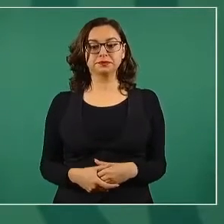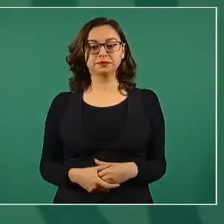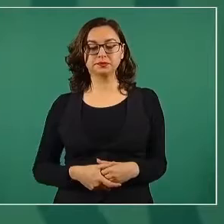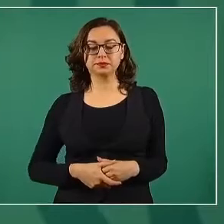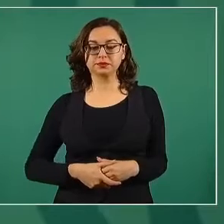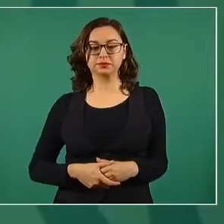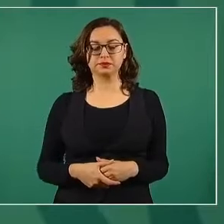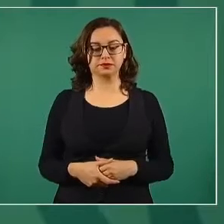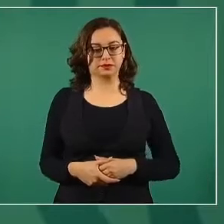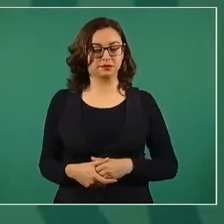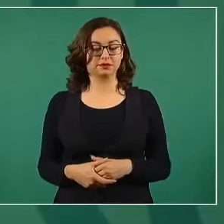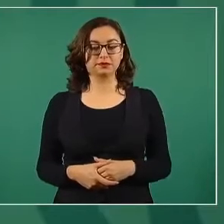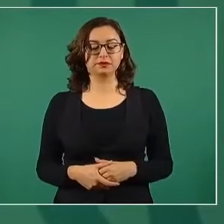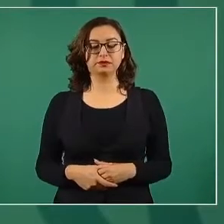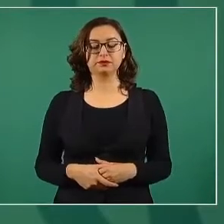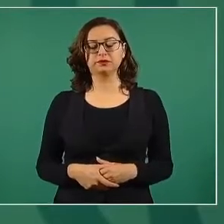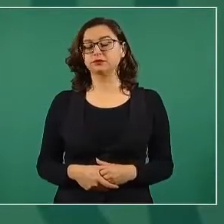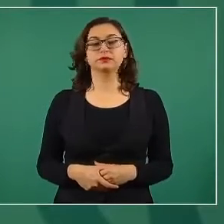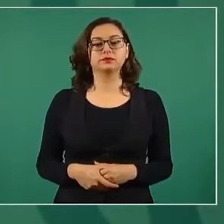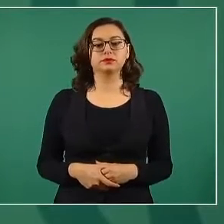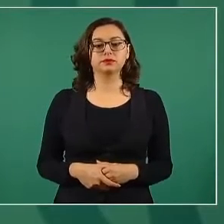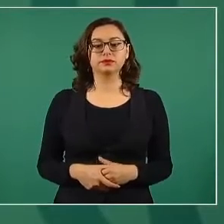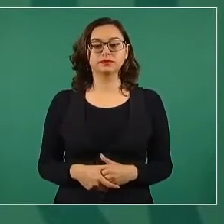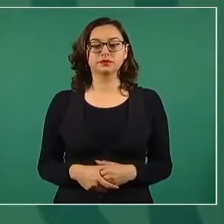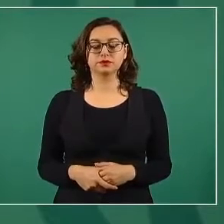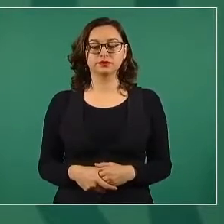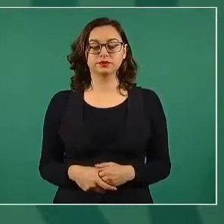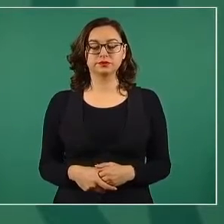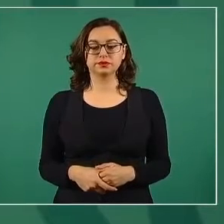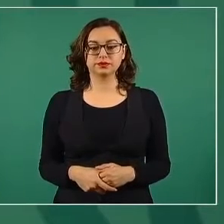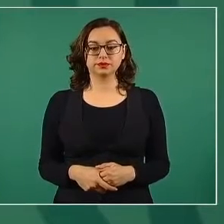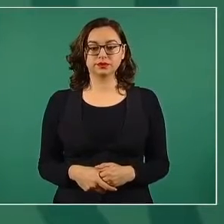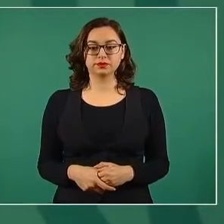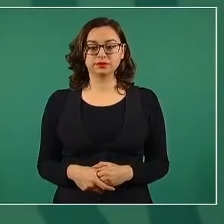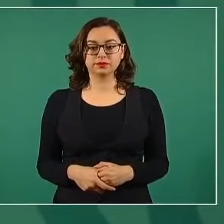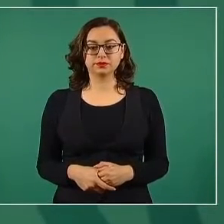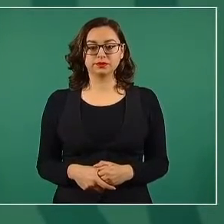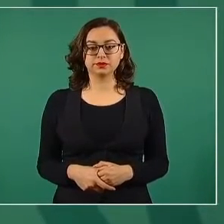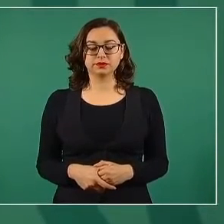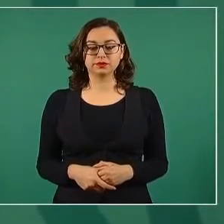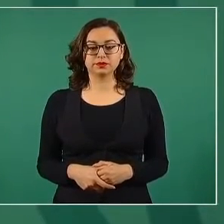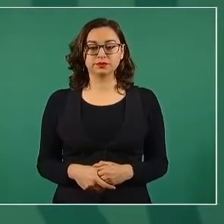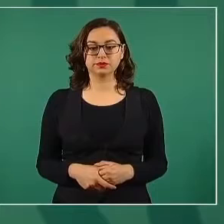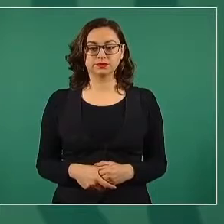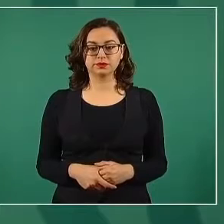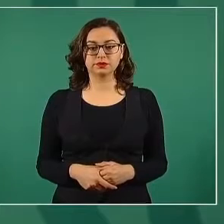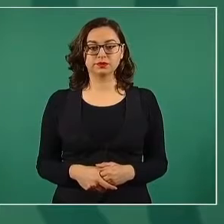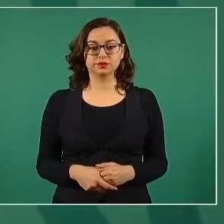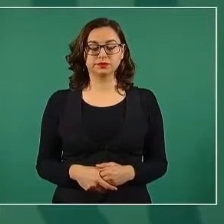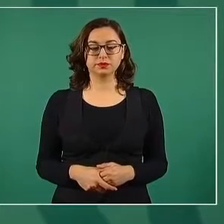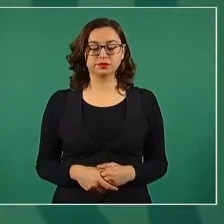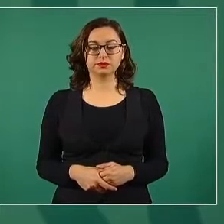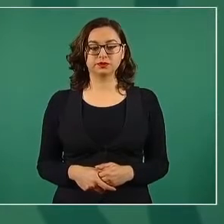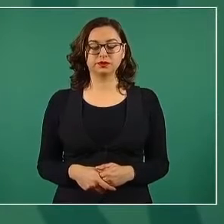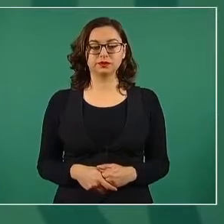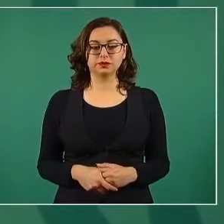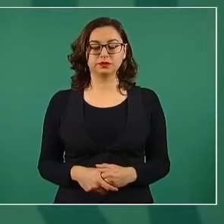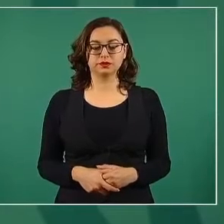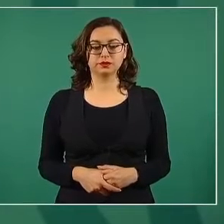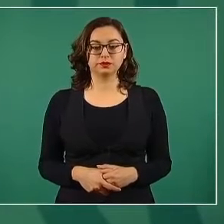Vamos a firmar